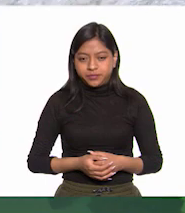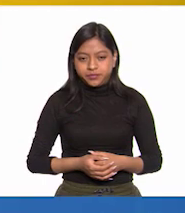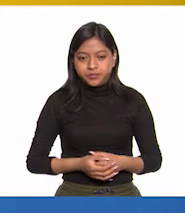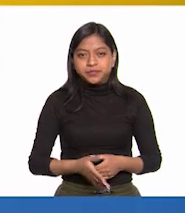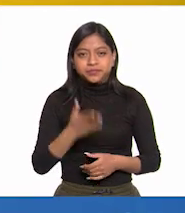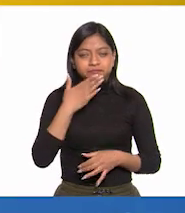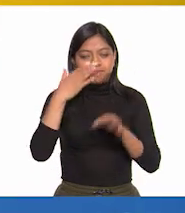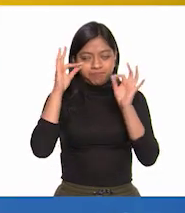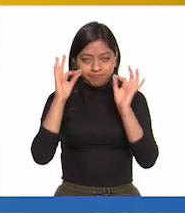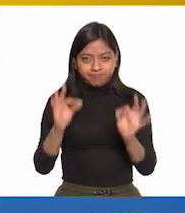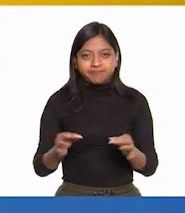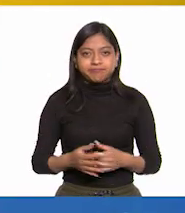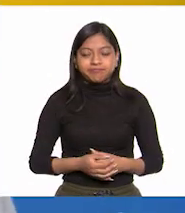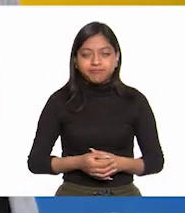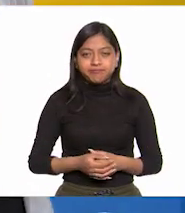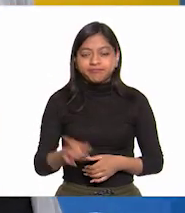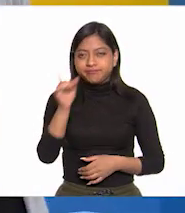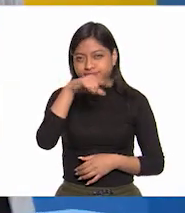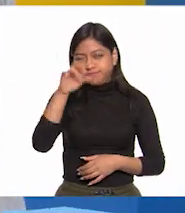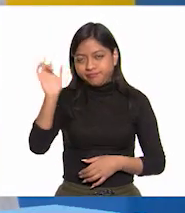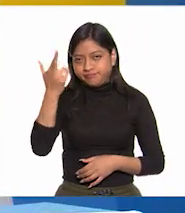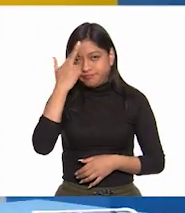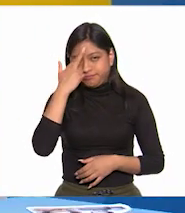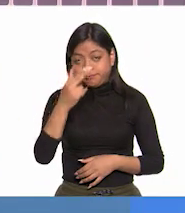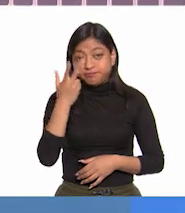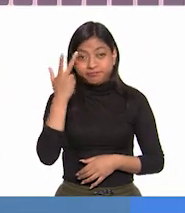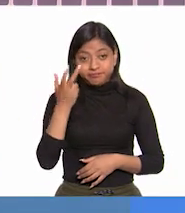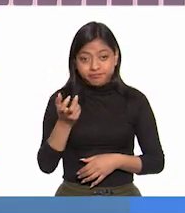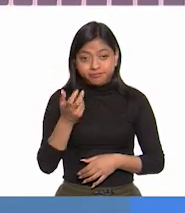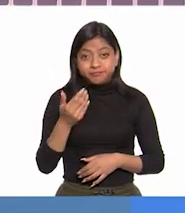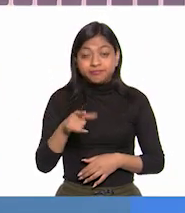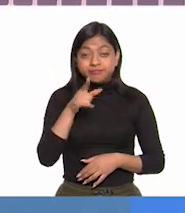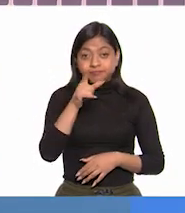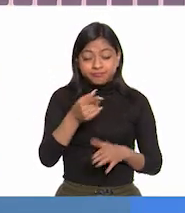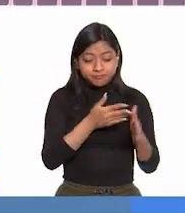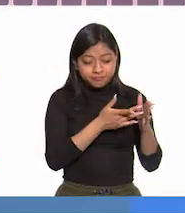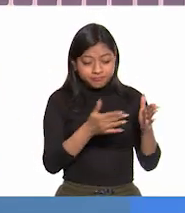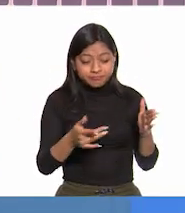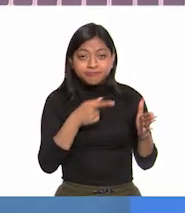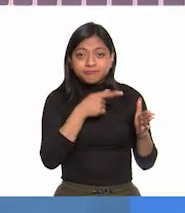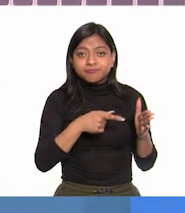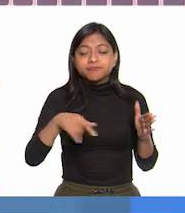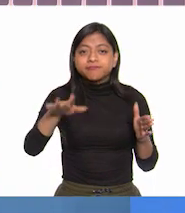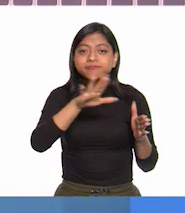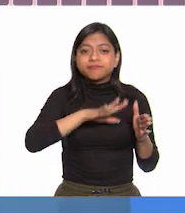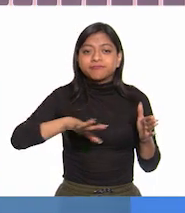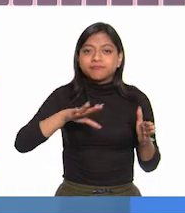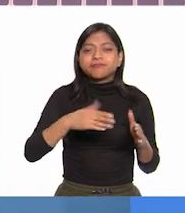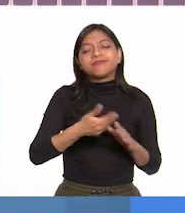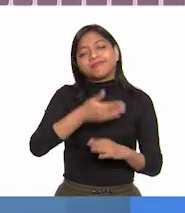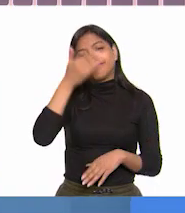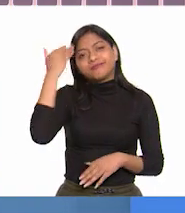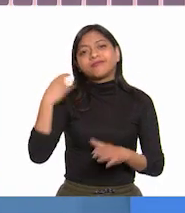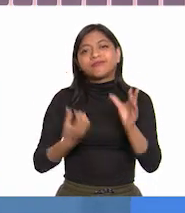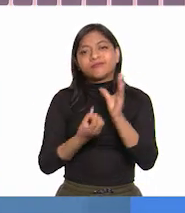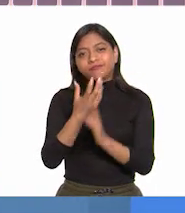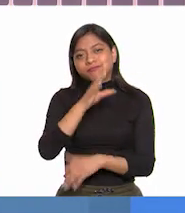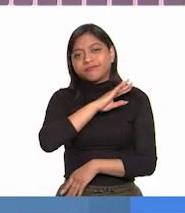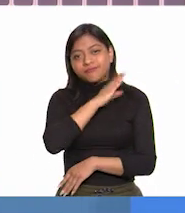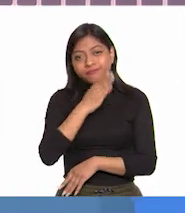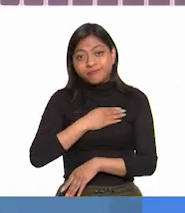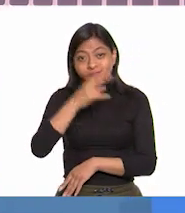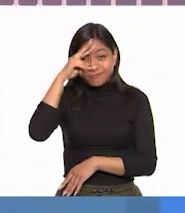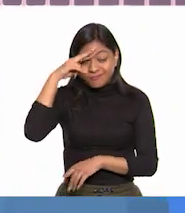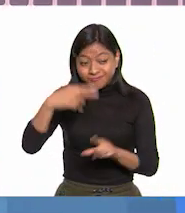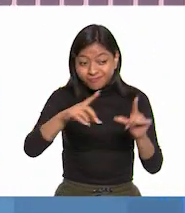Aquí. Recordemos que en ese momento el territorio tenía el nombre de Nueva España. México aún